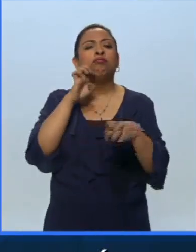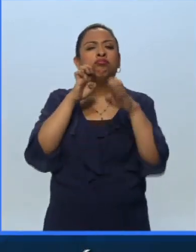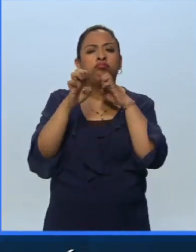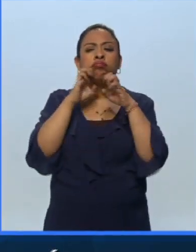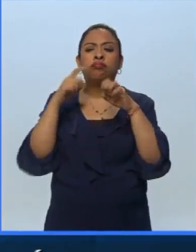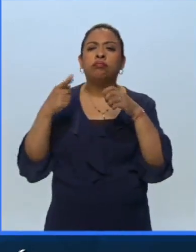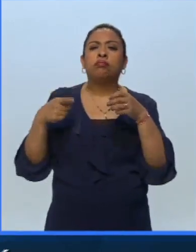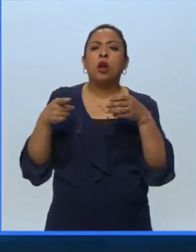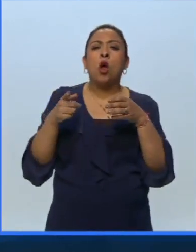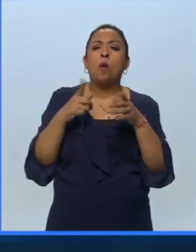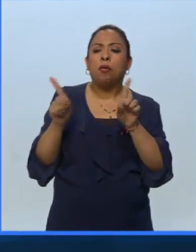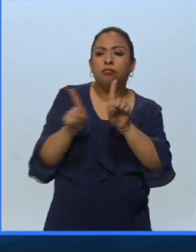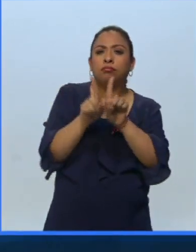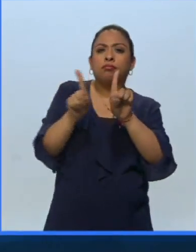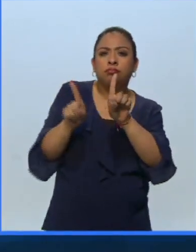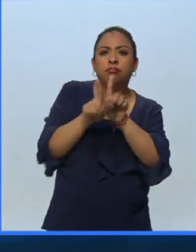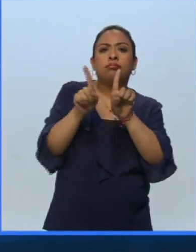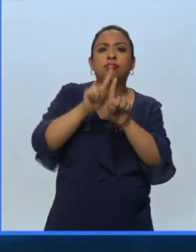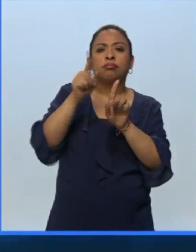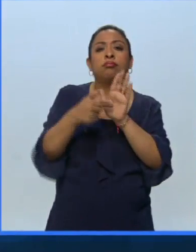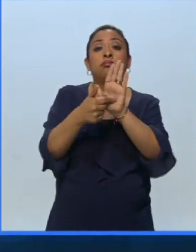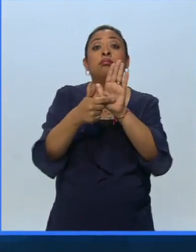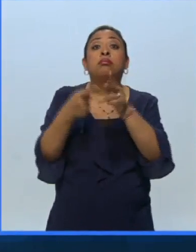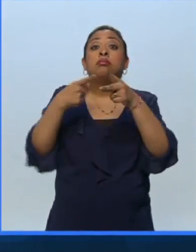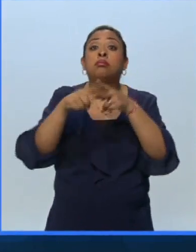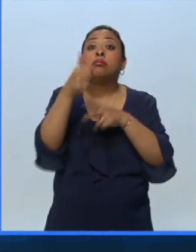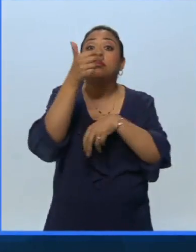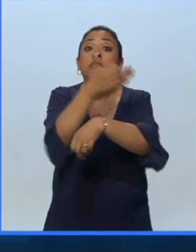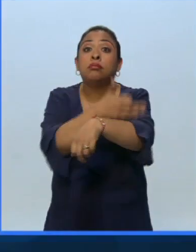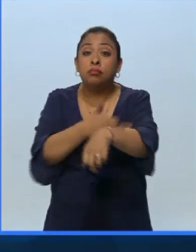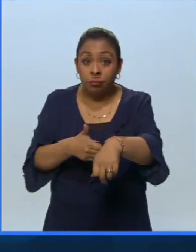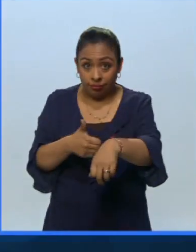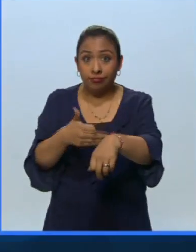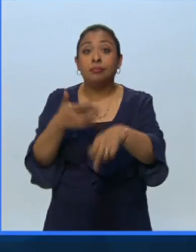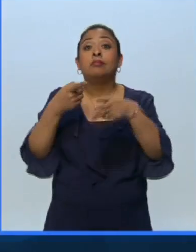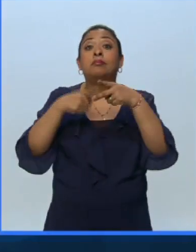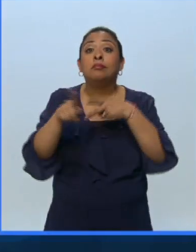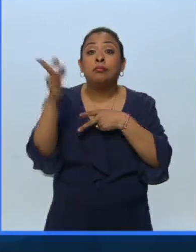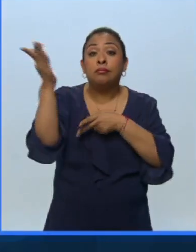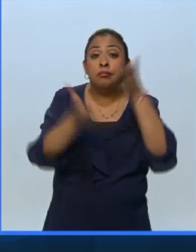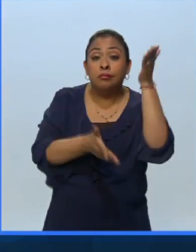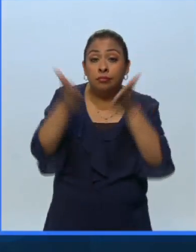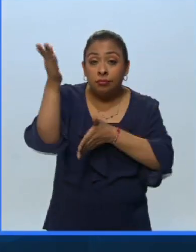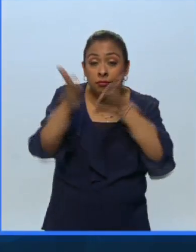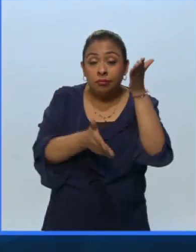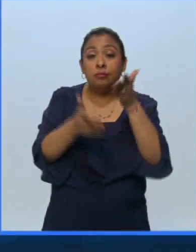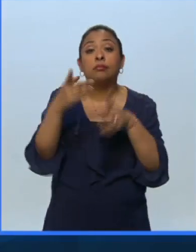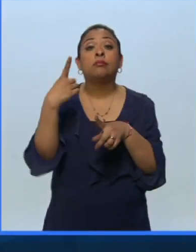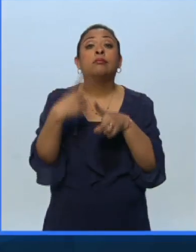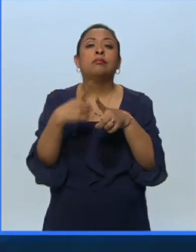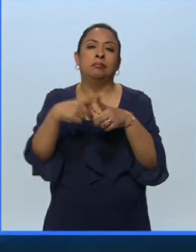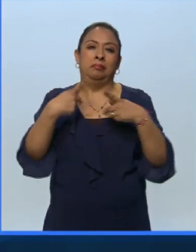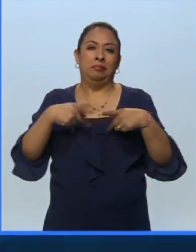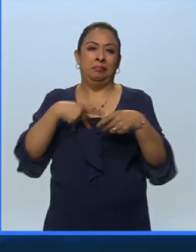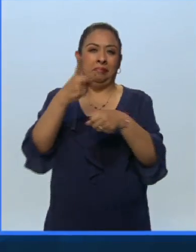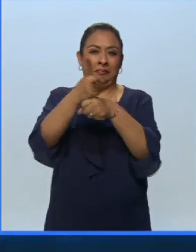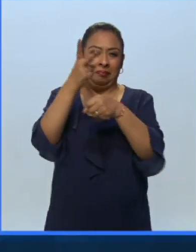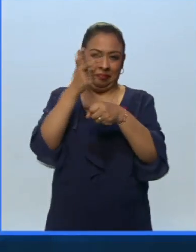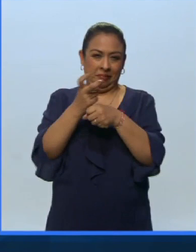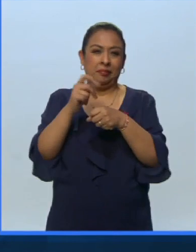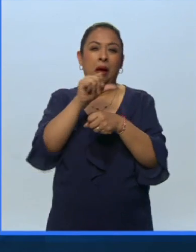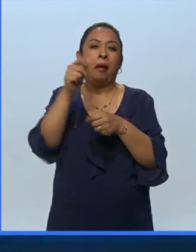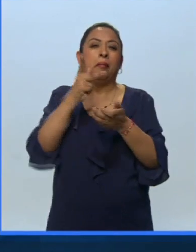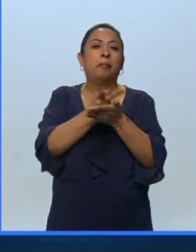venido realizando. Desde las seis de la tarde, cuando inició la llegada de los invitados, los